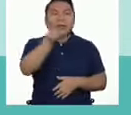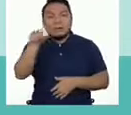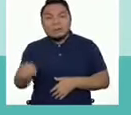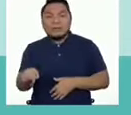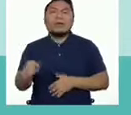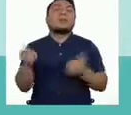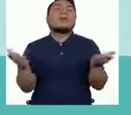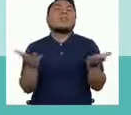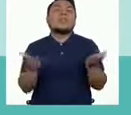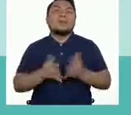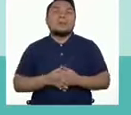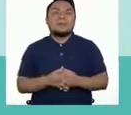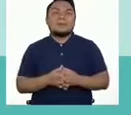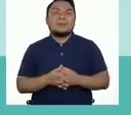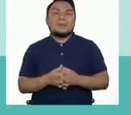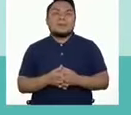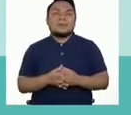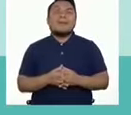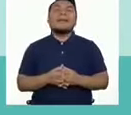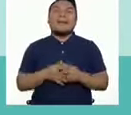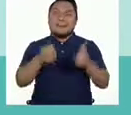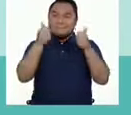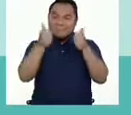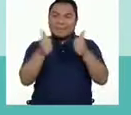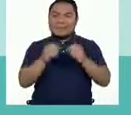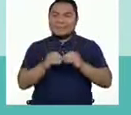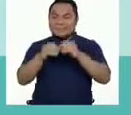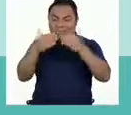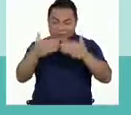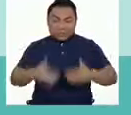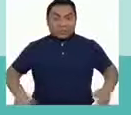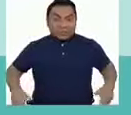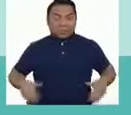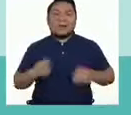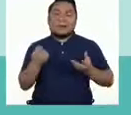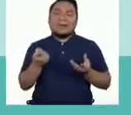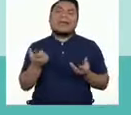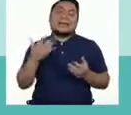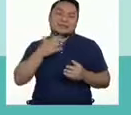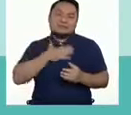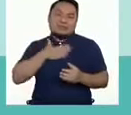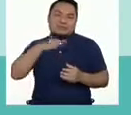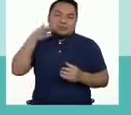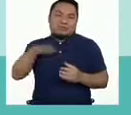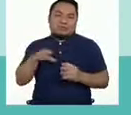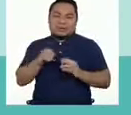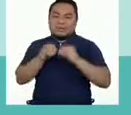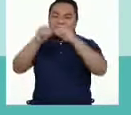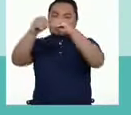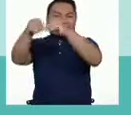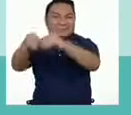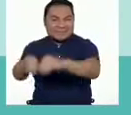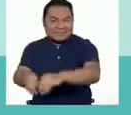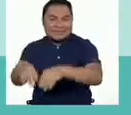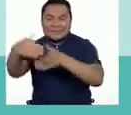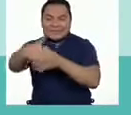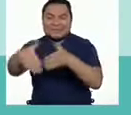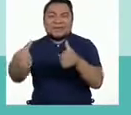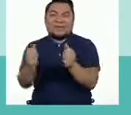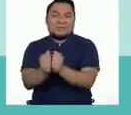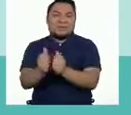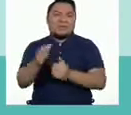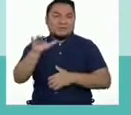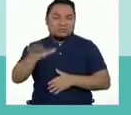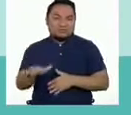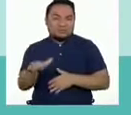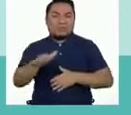sus prendas? Muy bien. Los shorts son las prendas de David. Por lo tanto, van en la caja junto